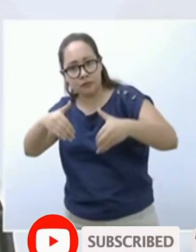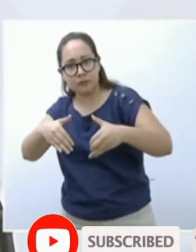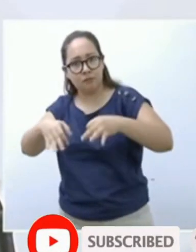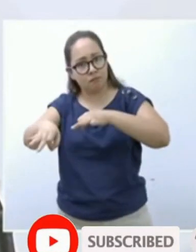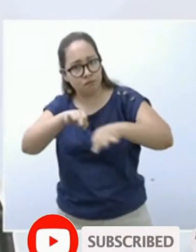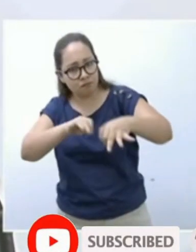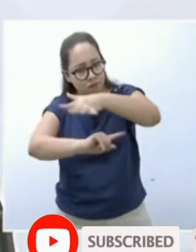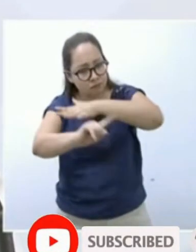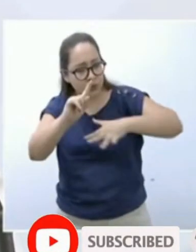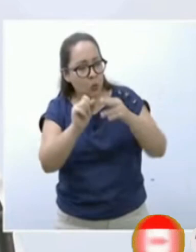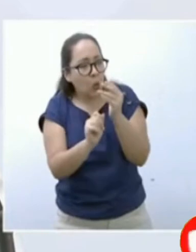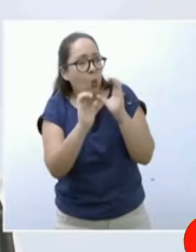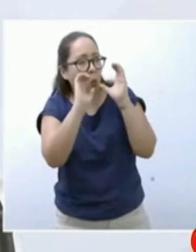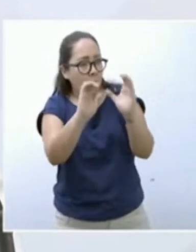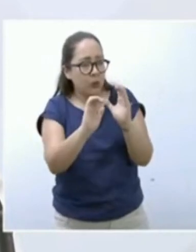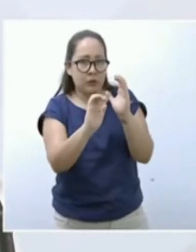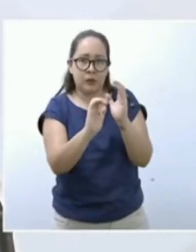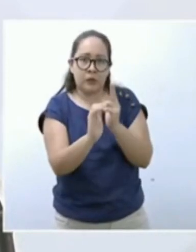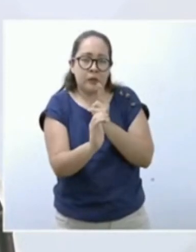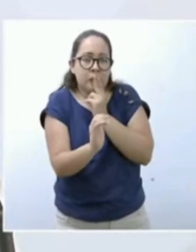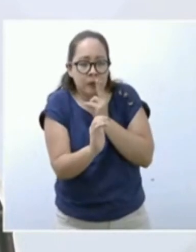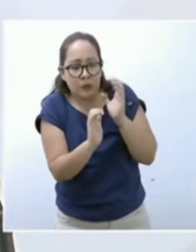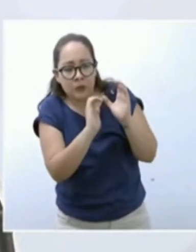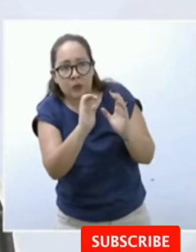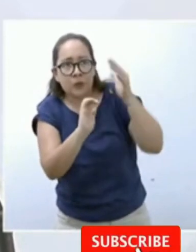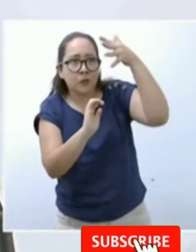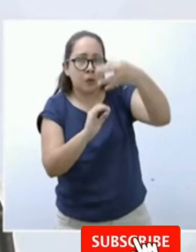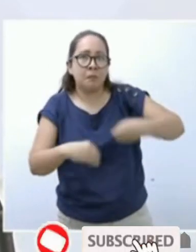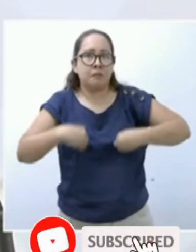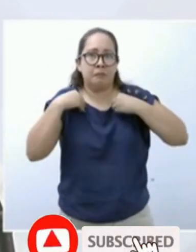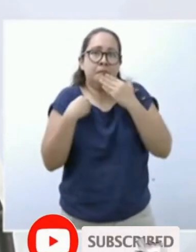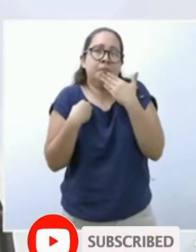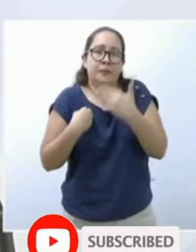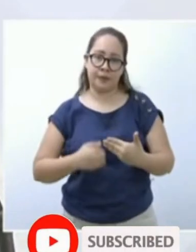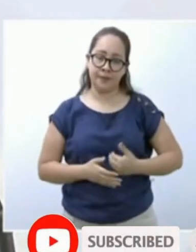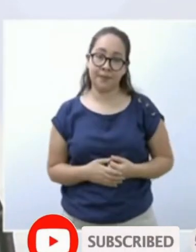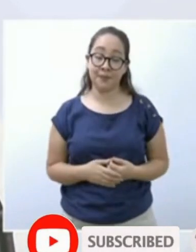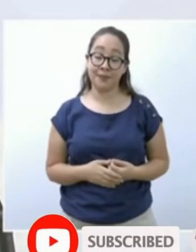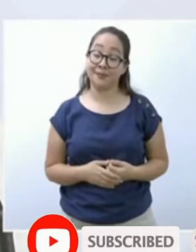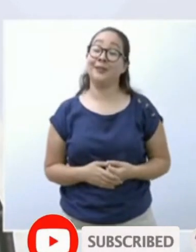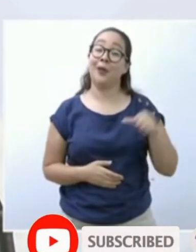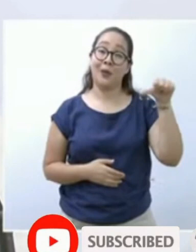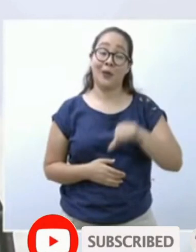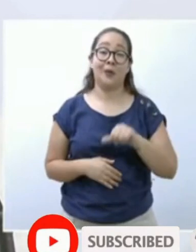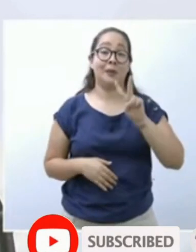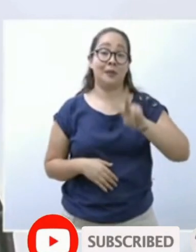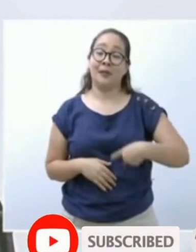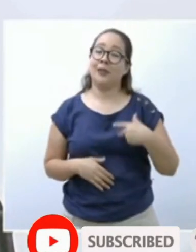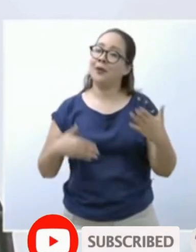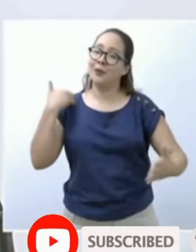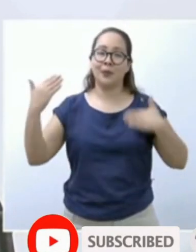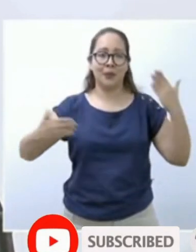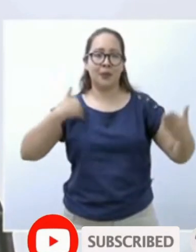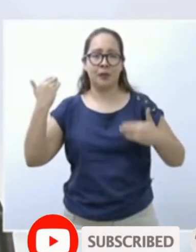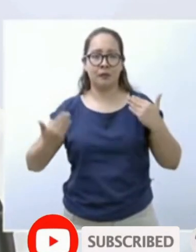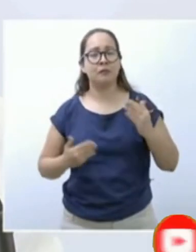sustentabilidad y también de condición de vida y generando bienestar. Así que es un día de fiesta. Y aquí la